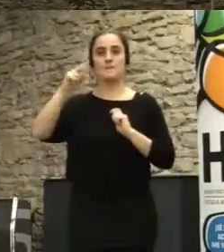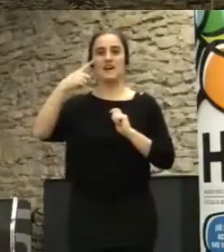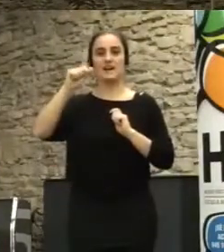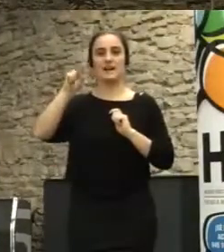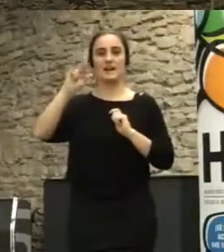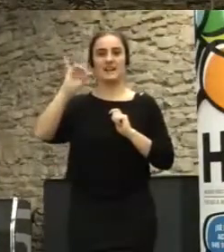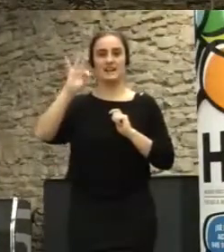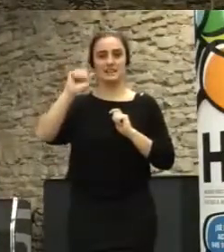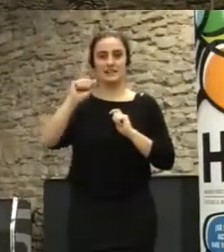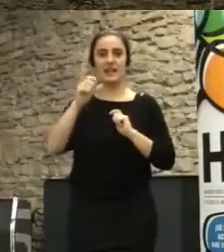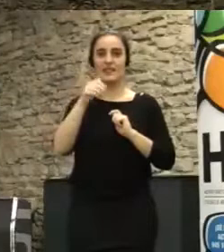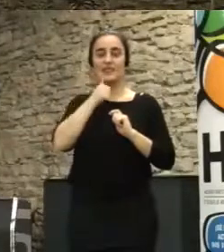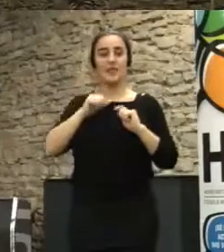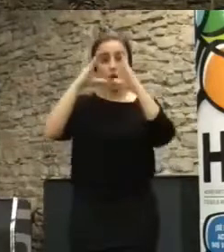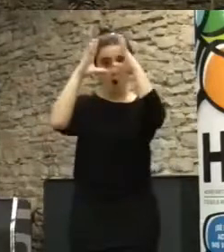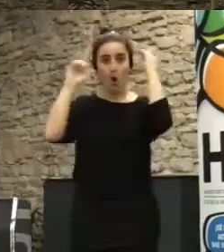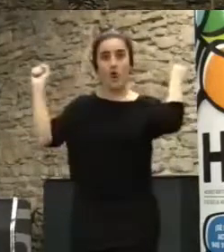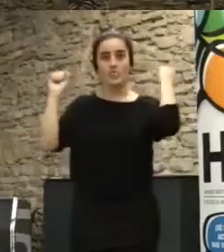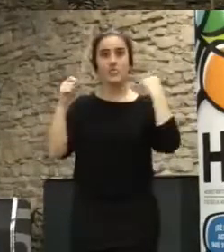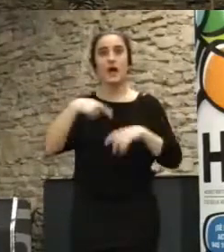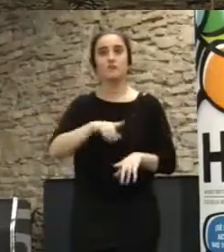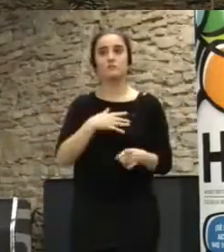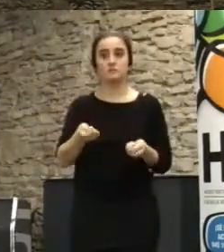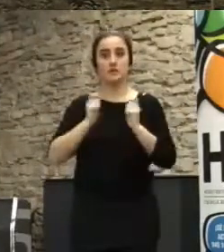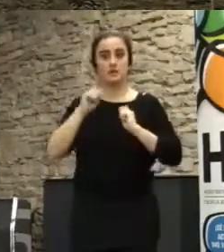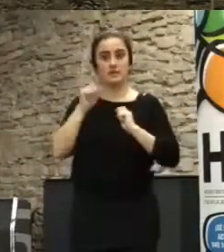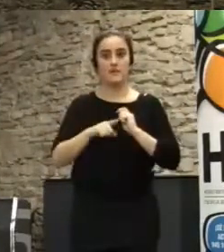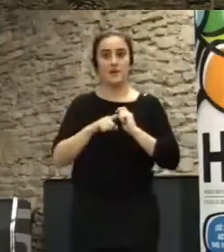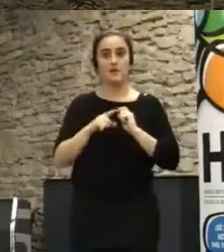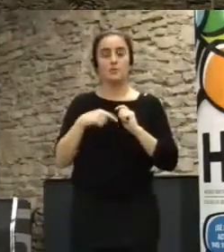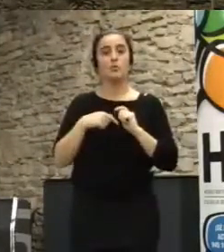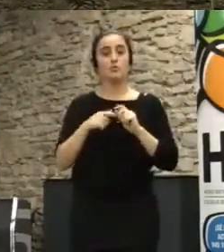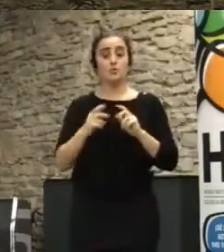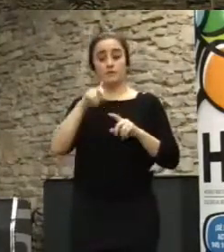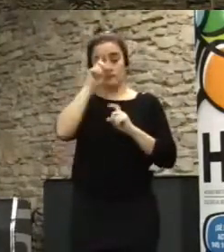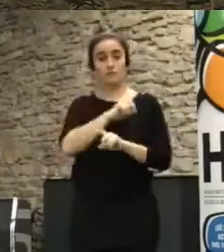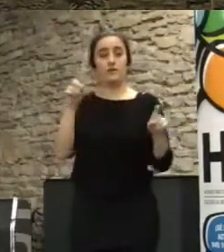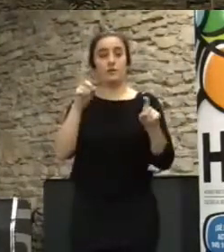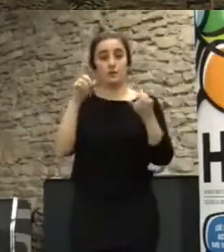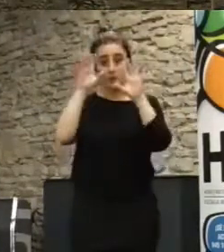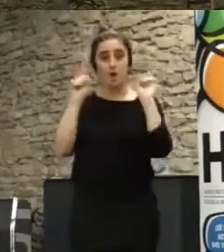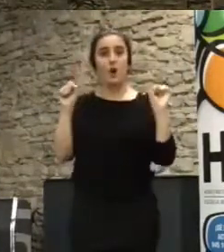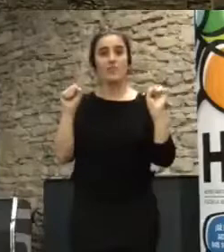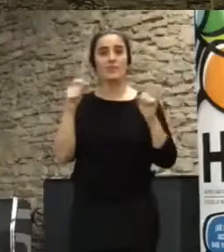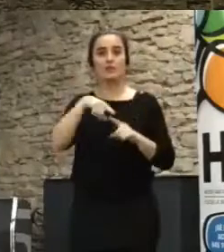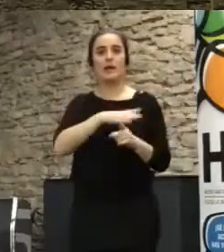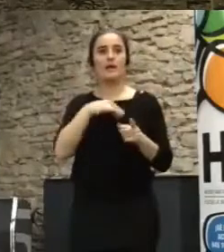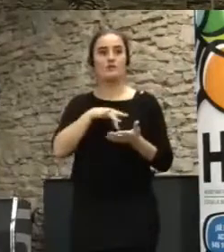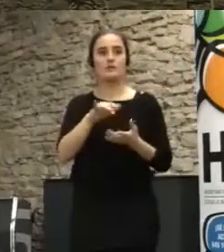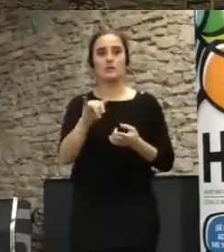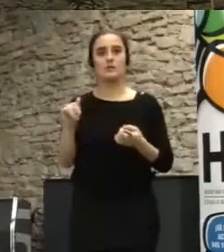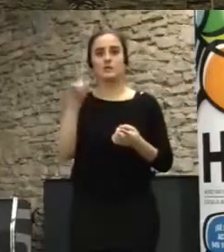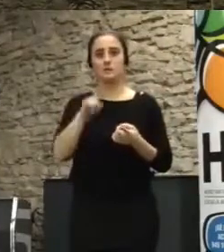2016, de la European Culture Foundation, una nación holandesa que depende de la reina y es muy prestigiosa en cultura.